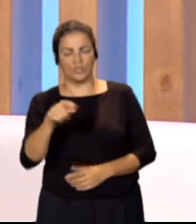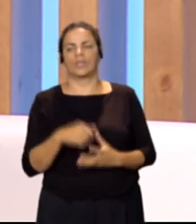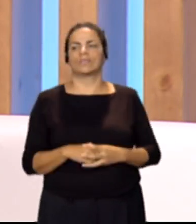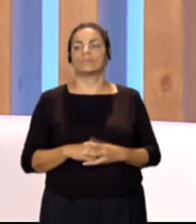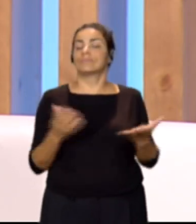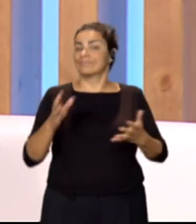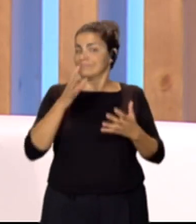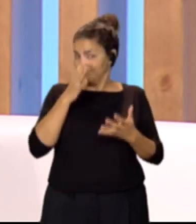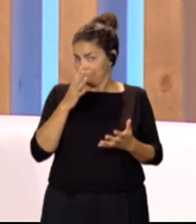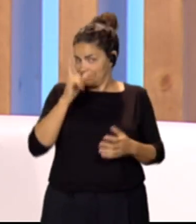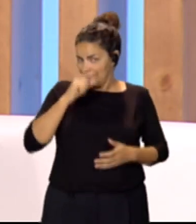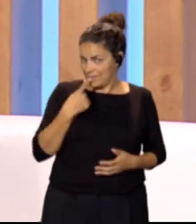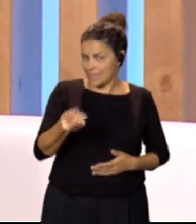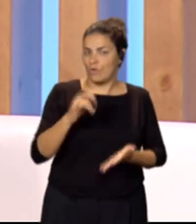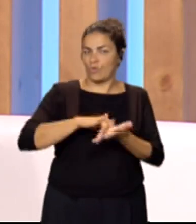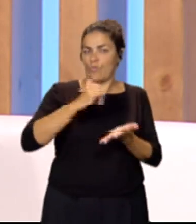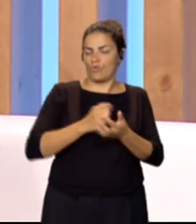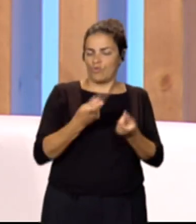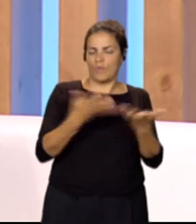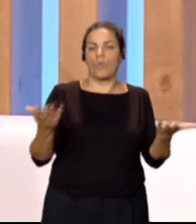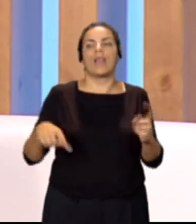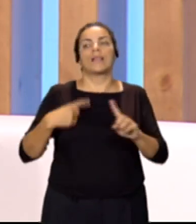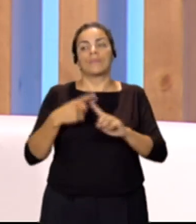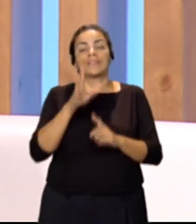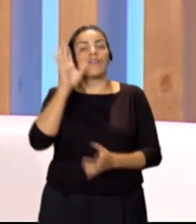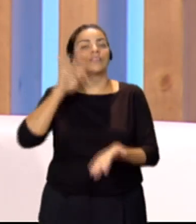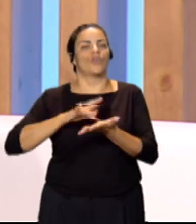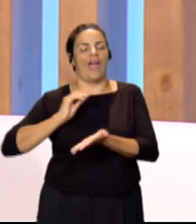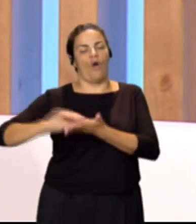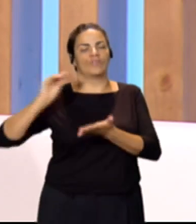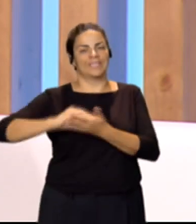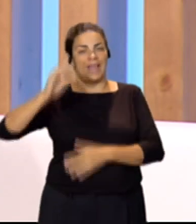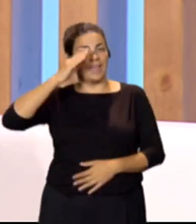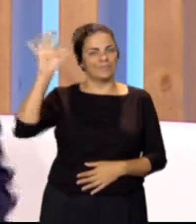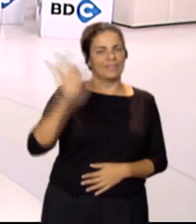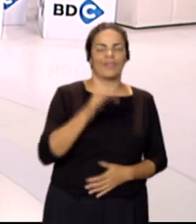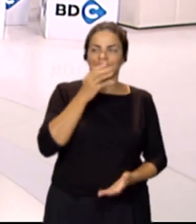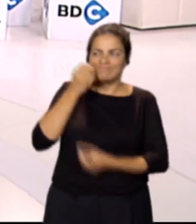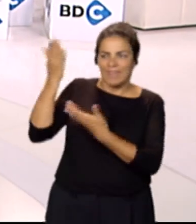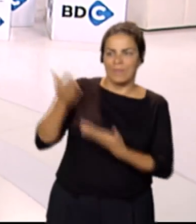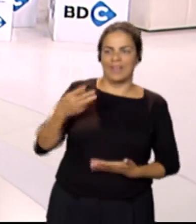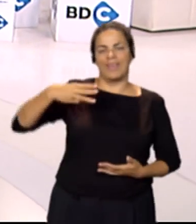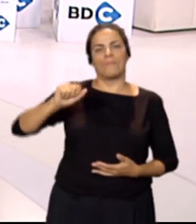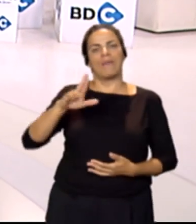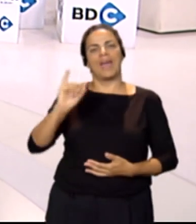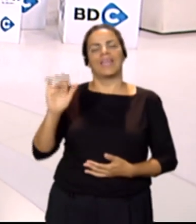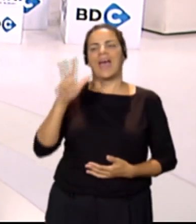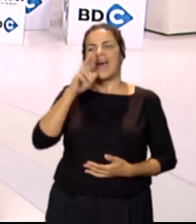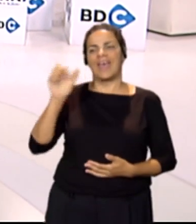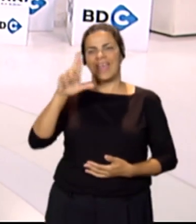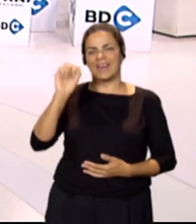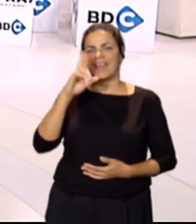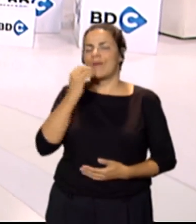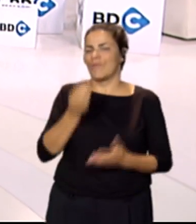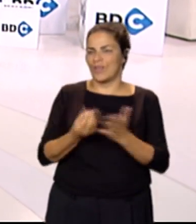enseguida el número de WhatsApp y la oficina del espectador, para ello damos la bienvenida a María Herrera. María, muy buenos días. Buenos días